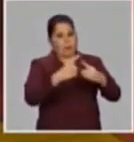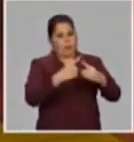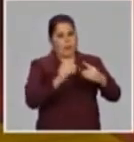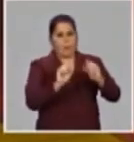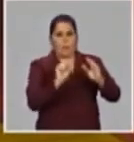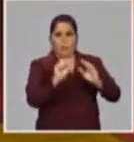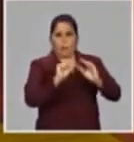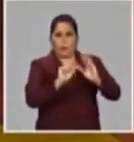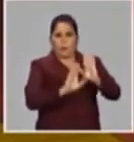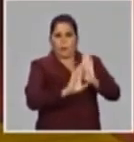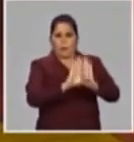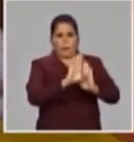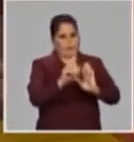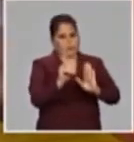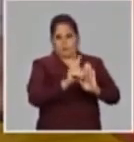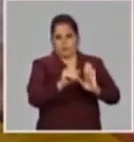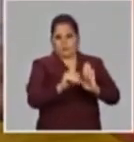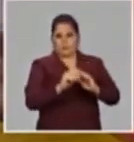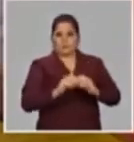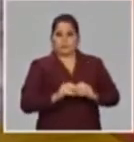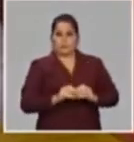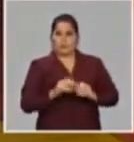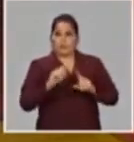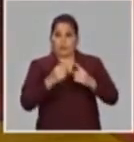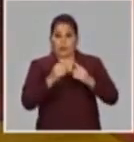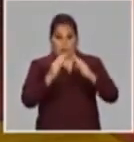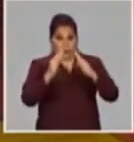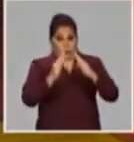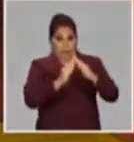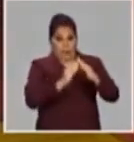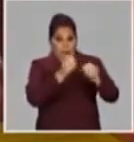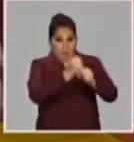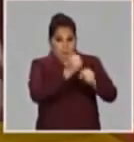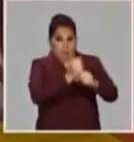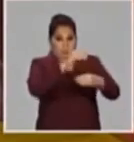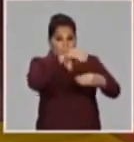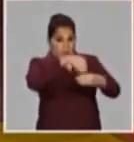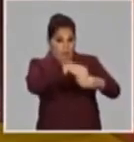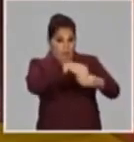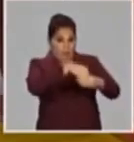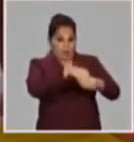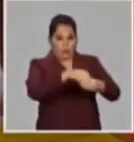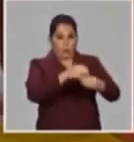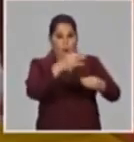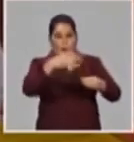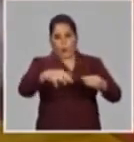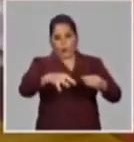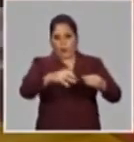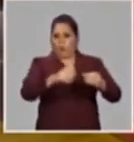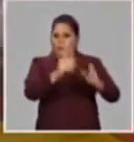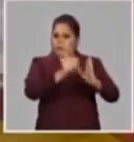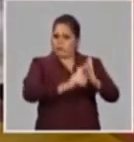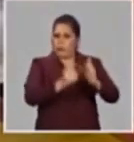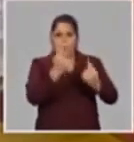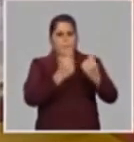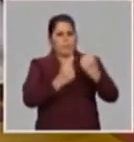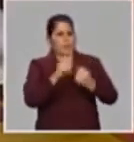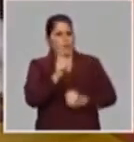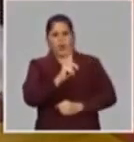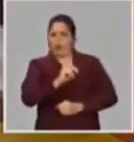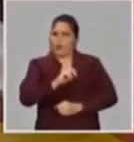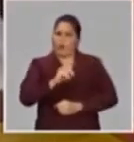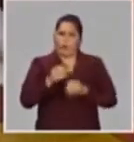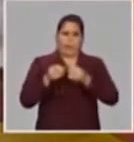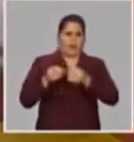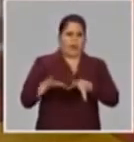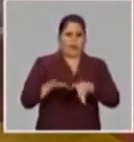progresiva, a partir de que la persona tuviera la actividad económica que realizaba. Hay personas que han dicho, ahora le van a